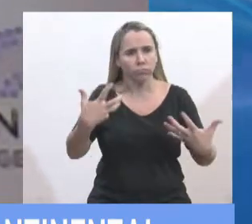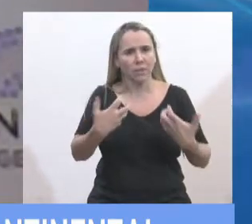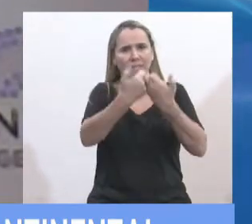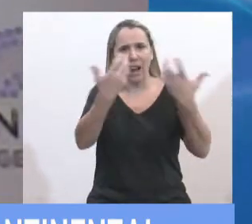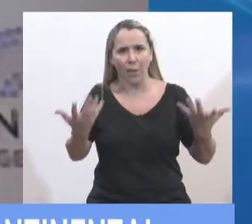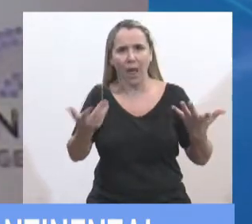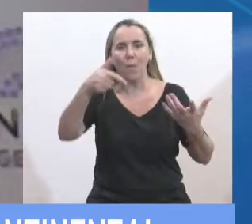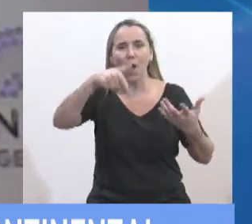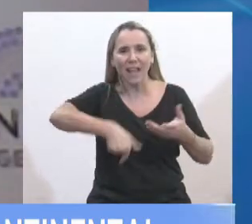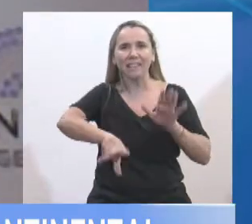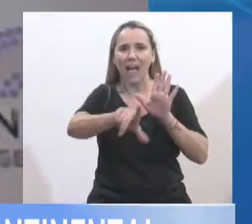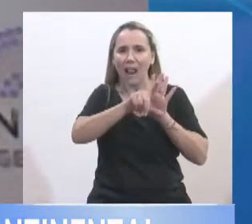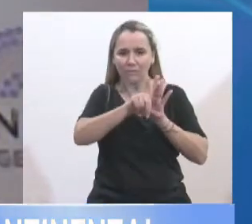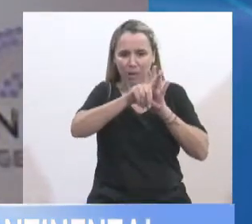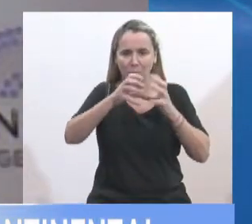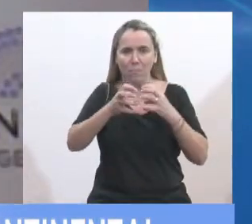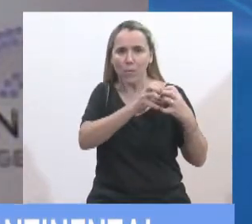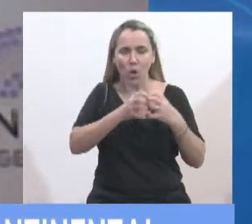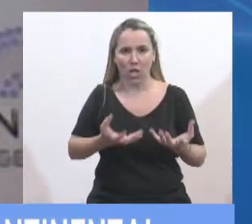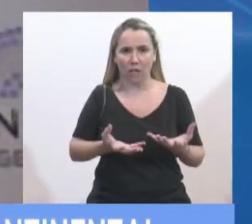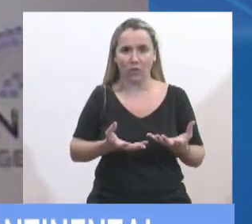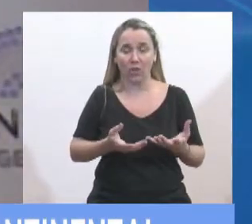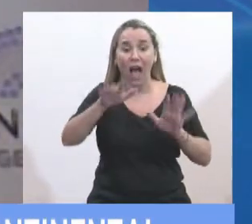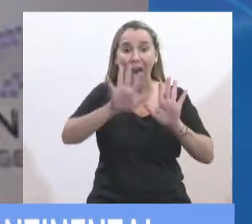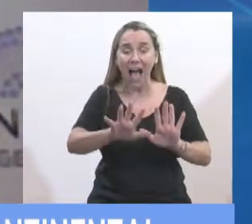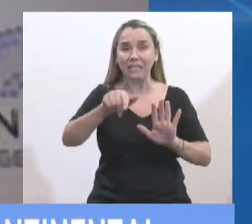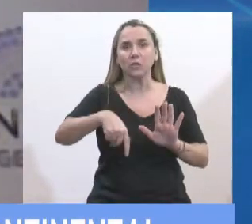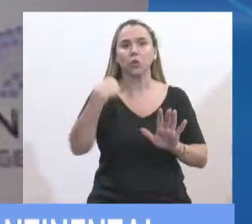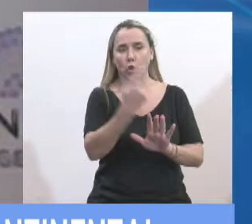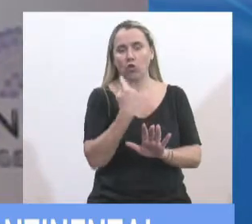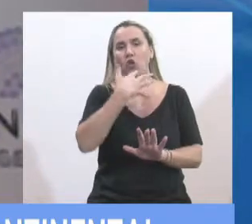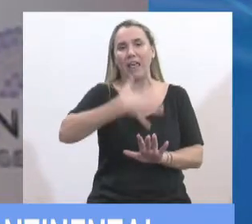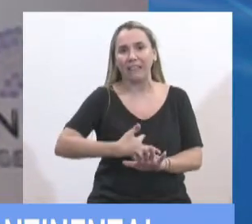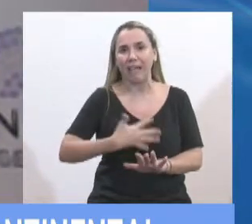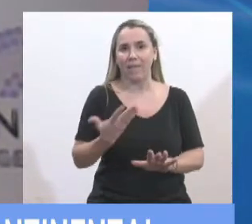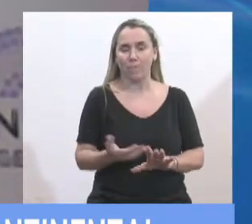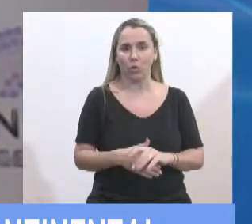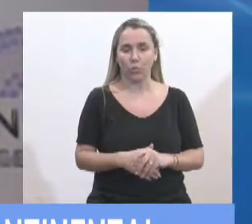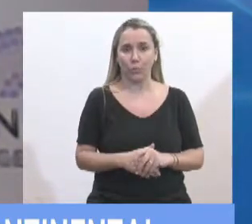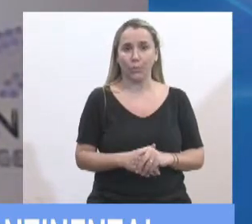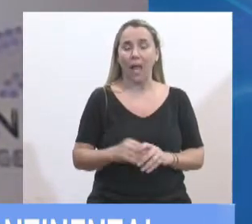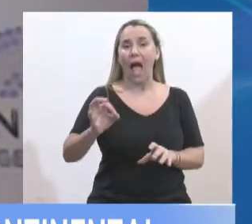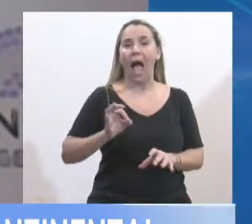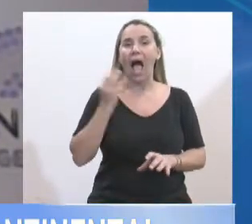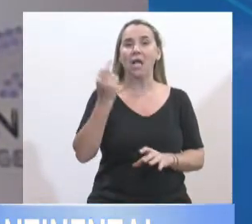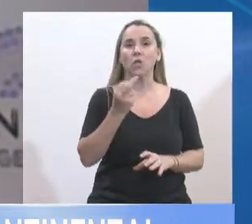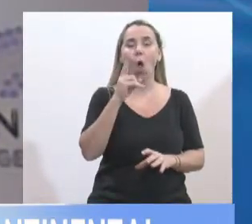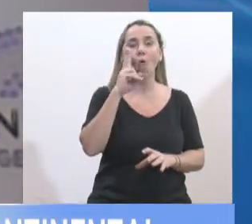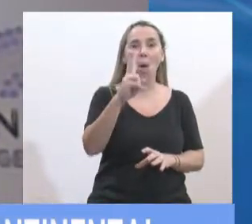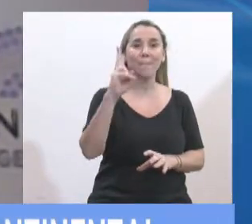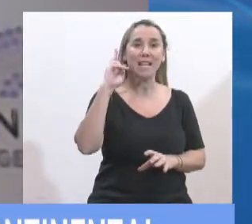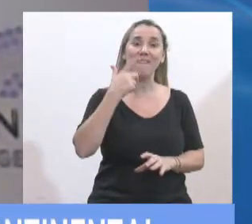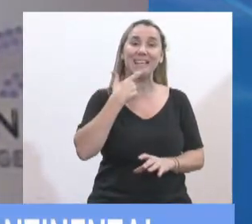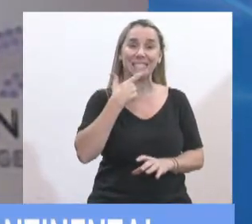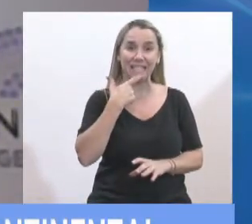verdad, el tratamiento de este proyecto y de esta manera lo habíamos entendido en el año 2017